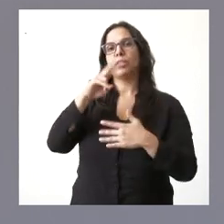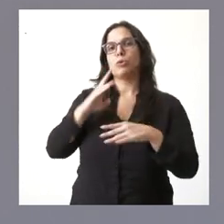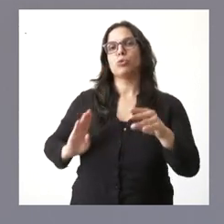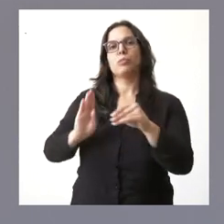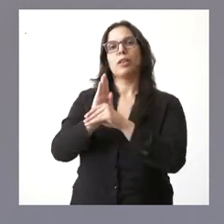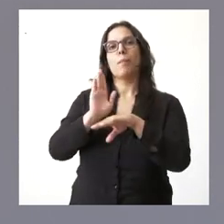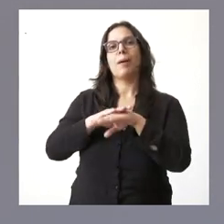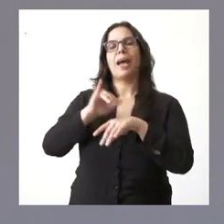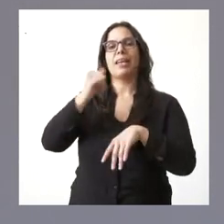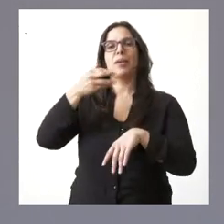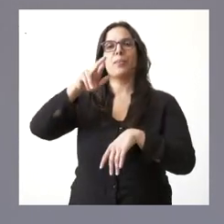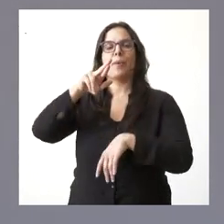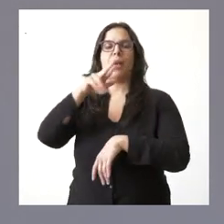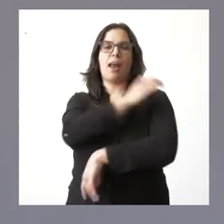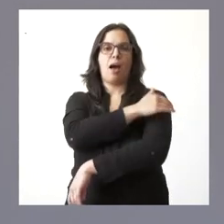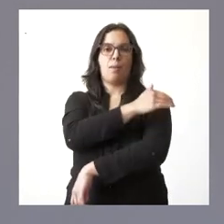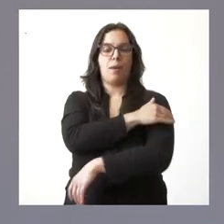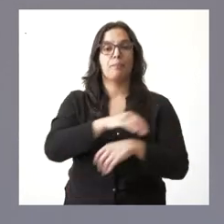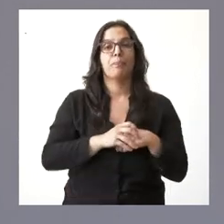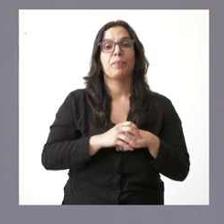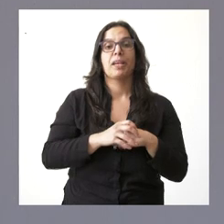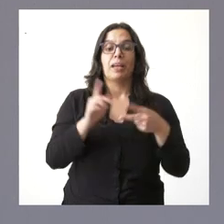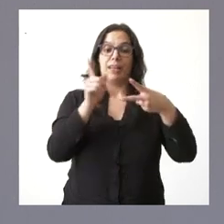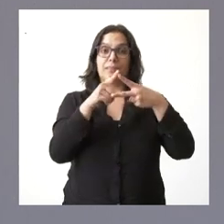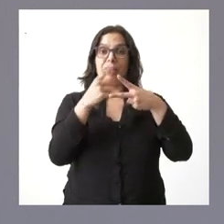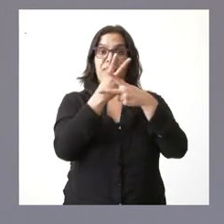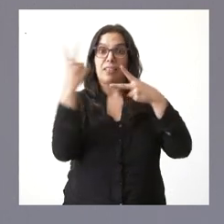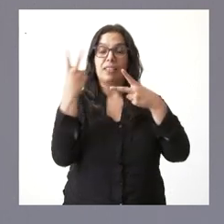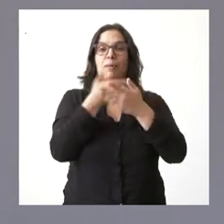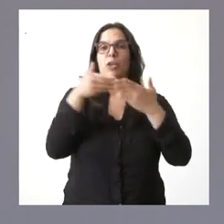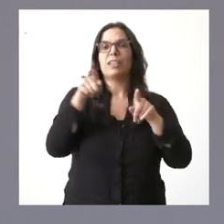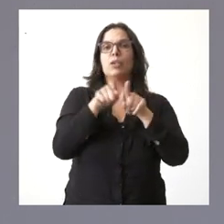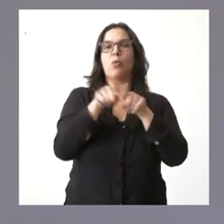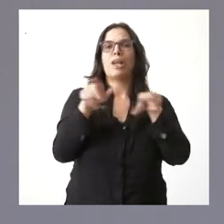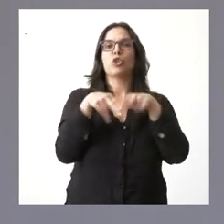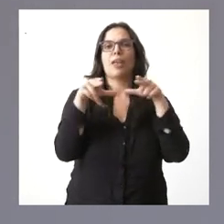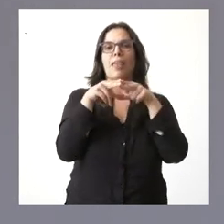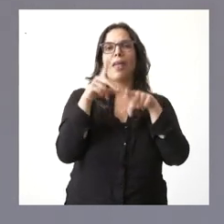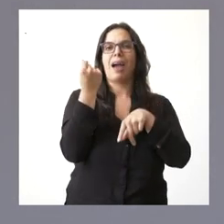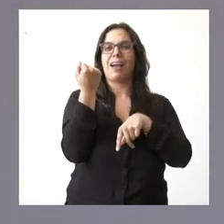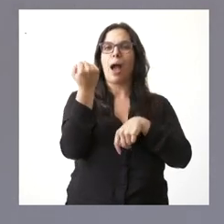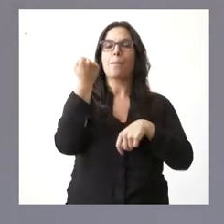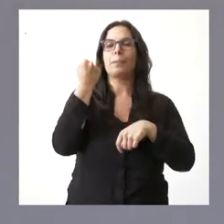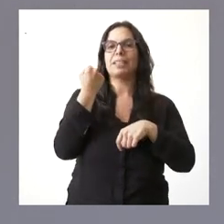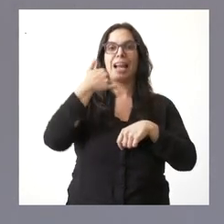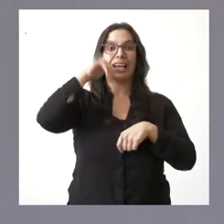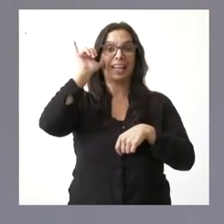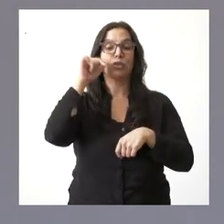de Iberaval. 17 millones de euros a través de Sodical, que es la sociedad de capital riesgo, que va a permitir a esta sociedad